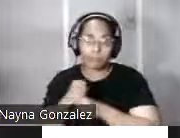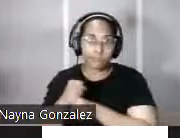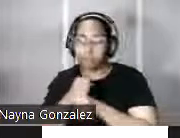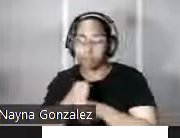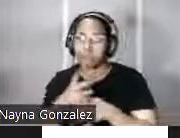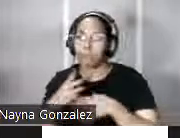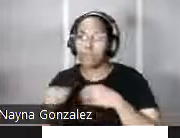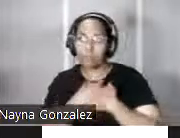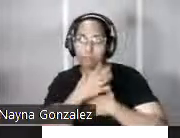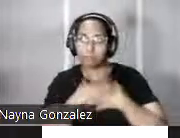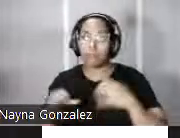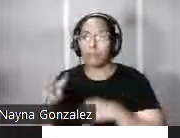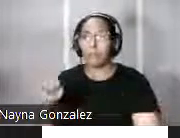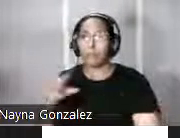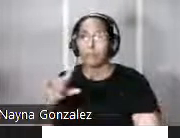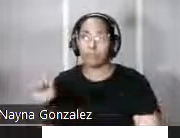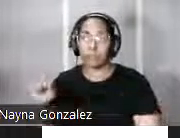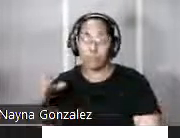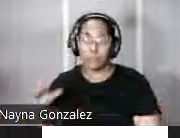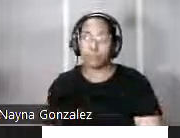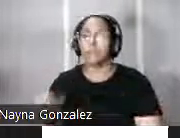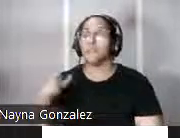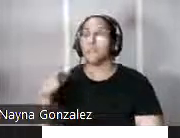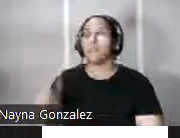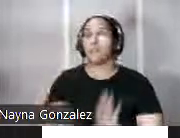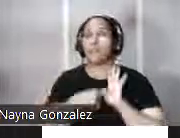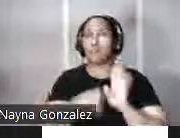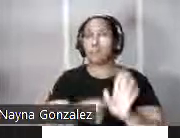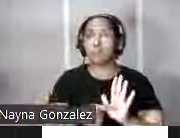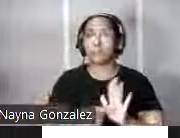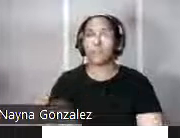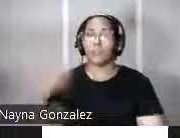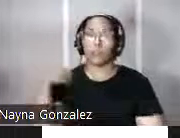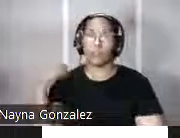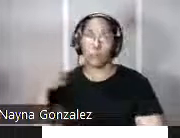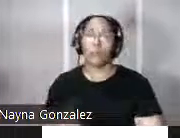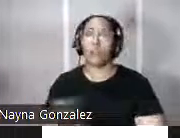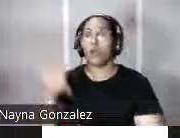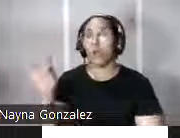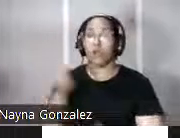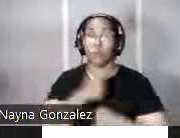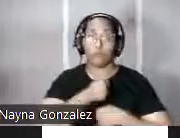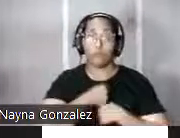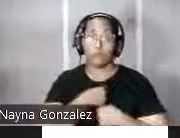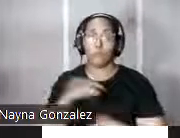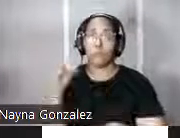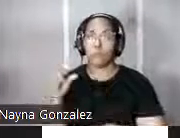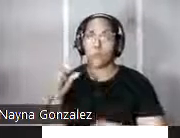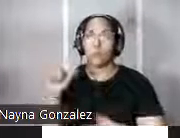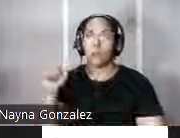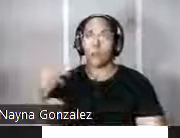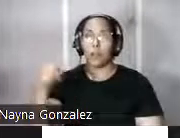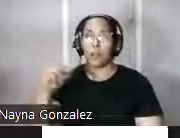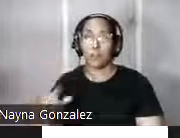en forma de hornabeque con parapetos a barbeta dotada con un cuerpo de guardia capaz de alojar hasta ocho soldados un pequeño aljibe y varias